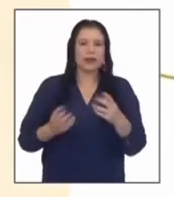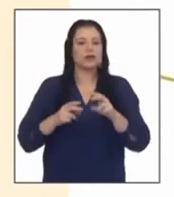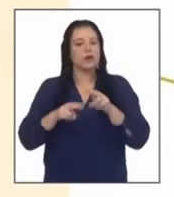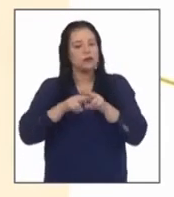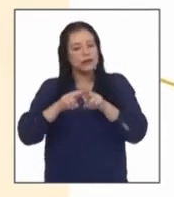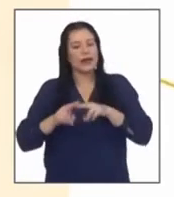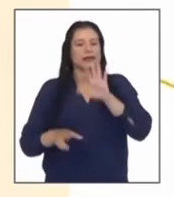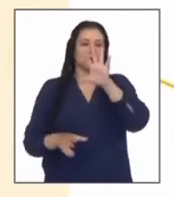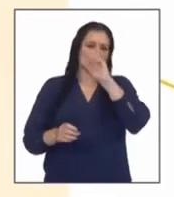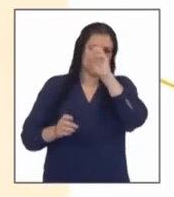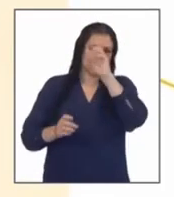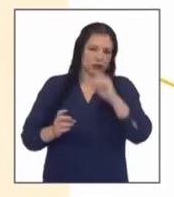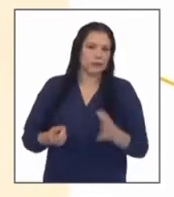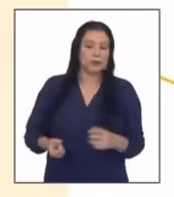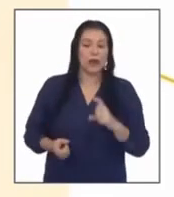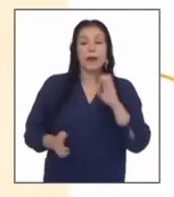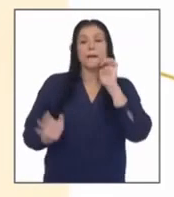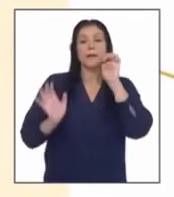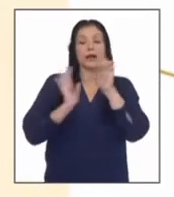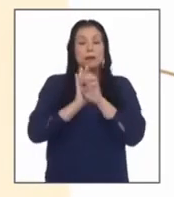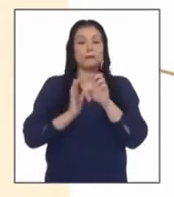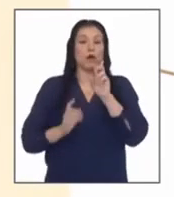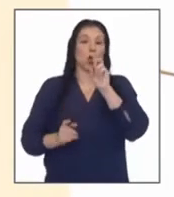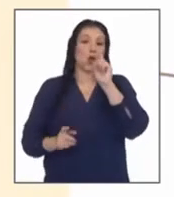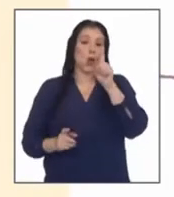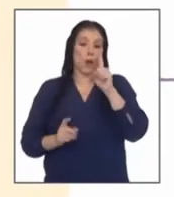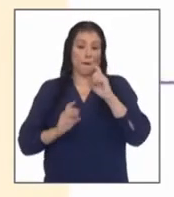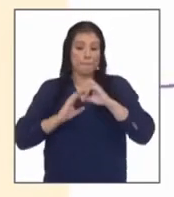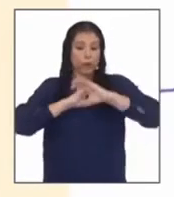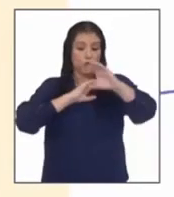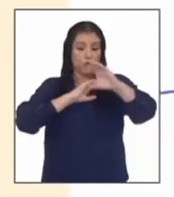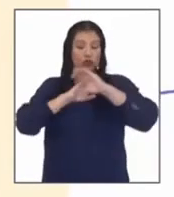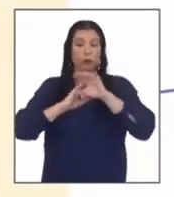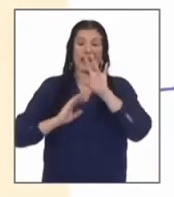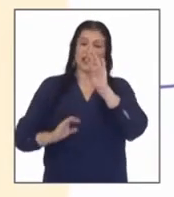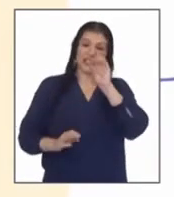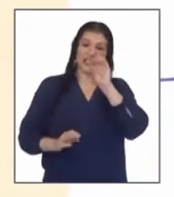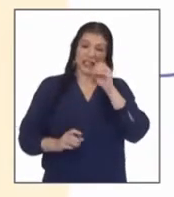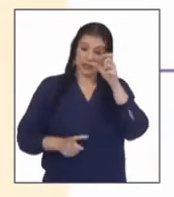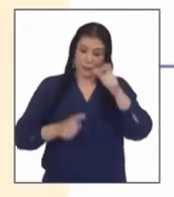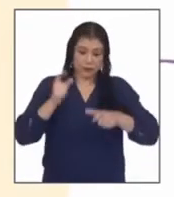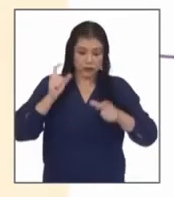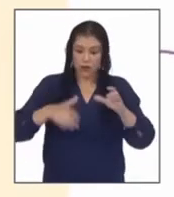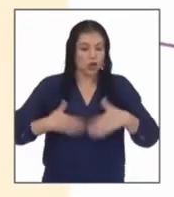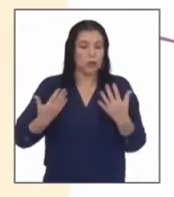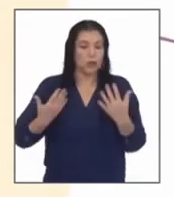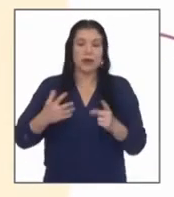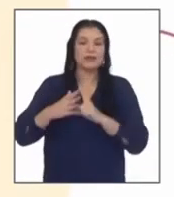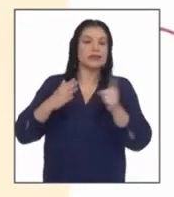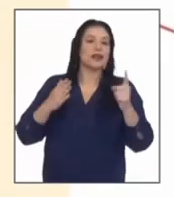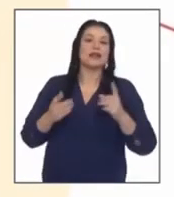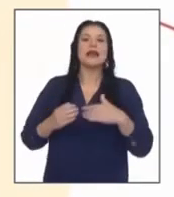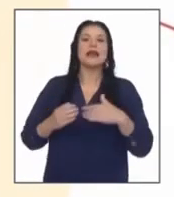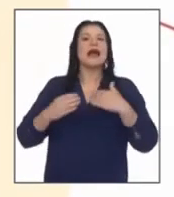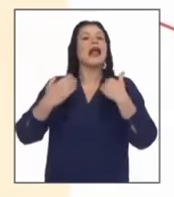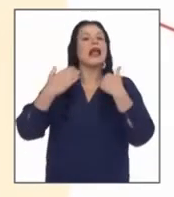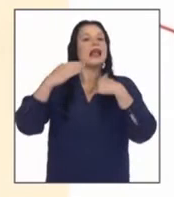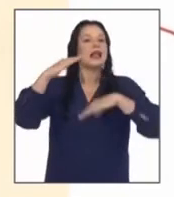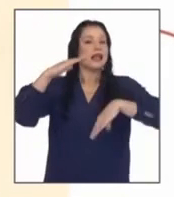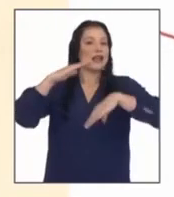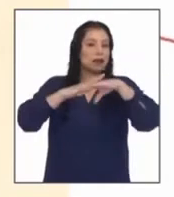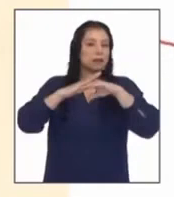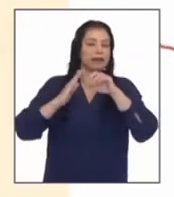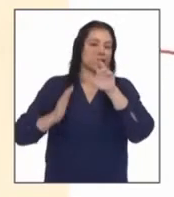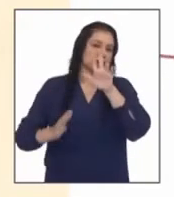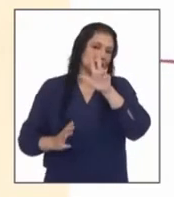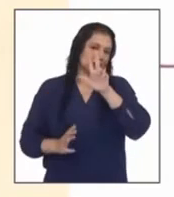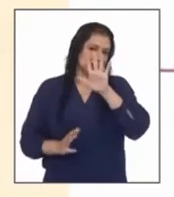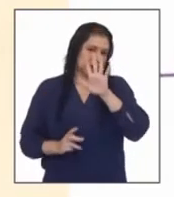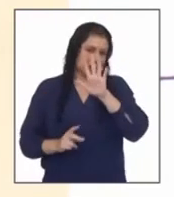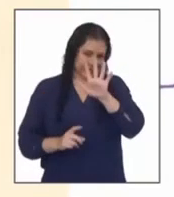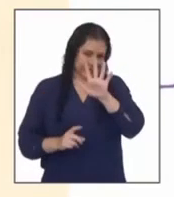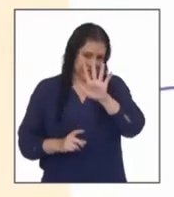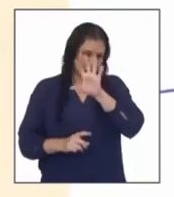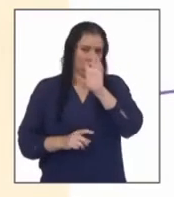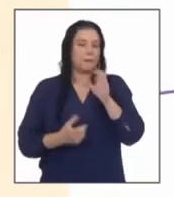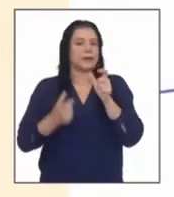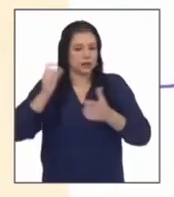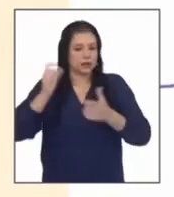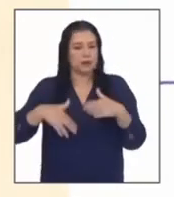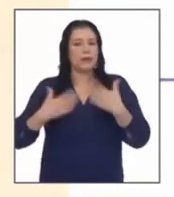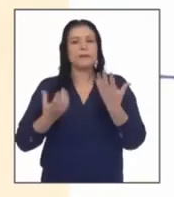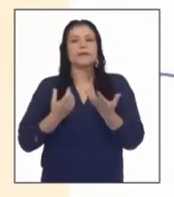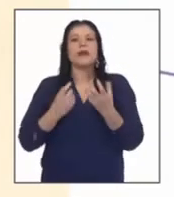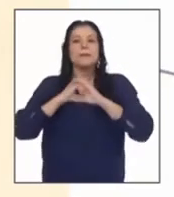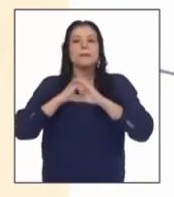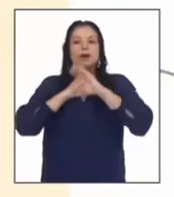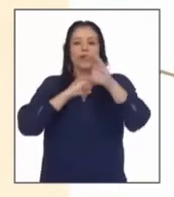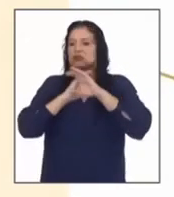es decir un bus para 70 pasajeros no podrá salir de su paradero con más de 35 con la mitad de la capacidad de los buses